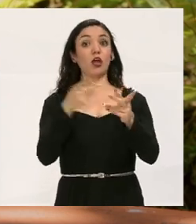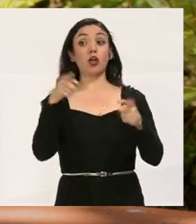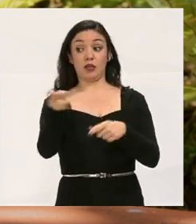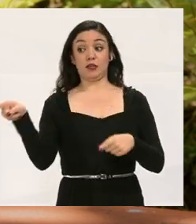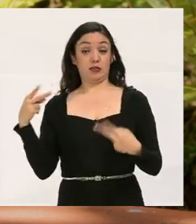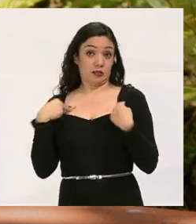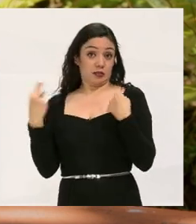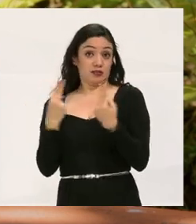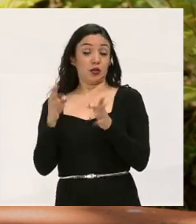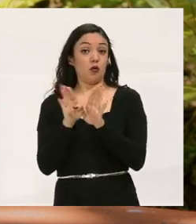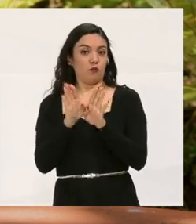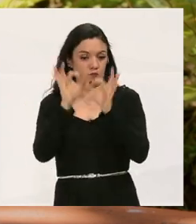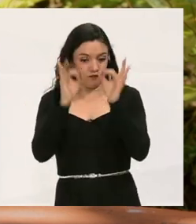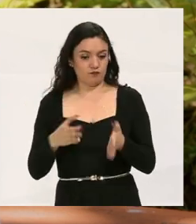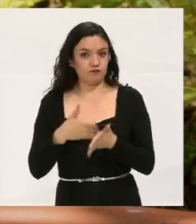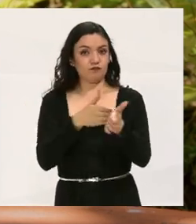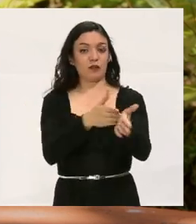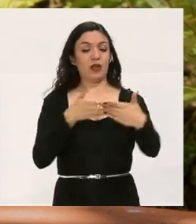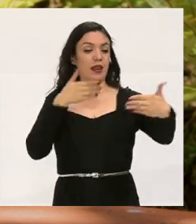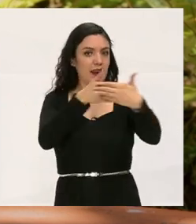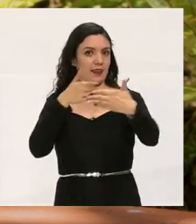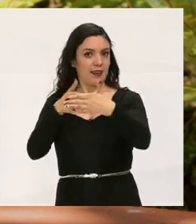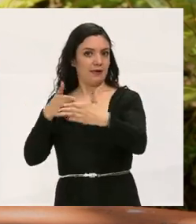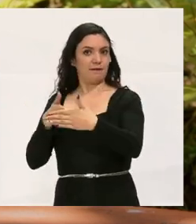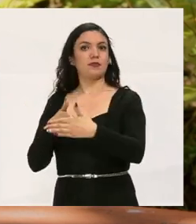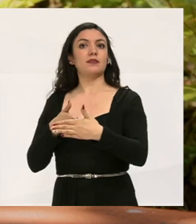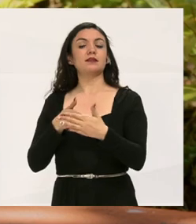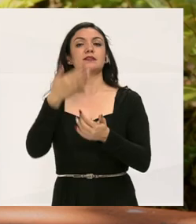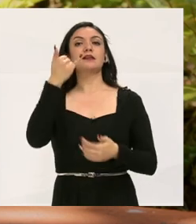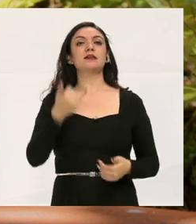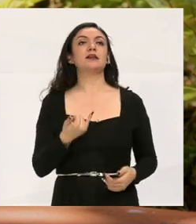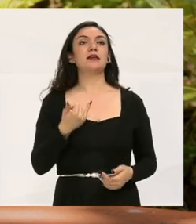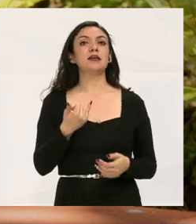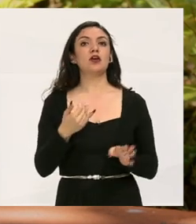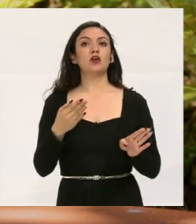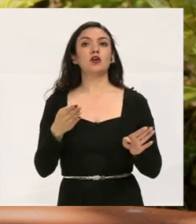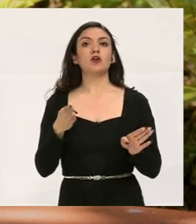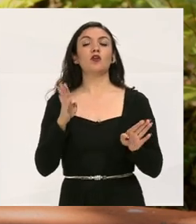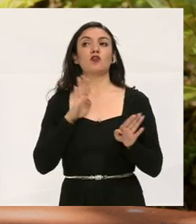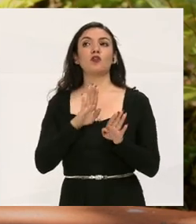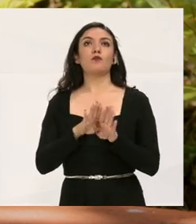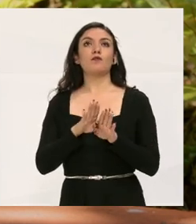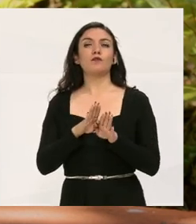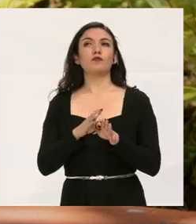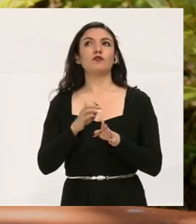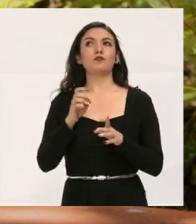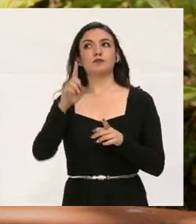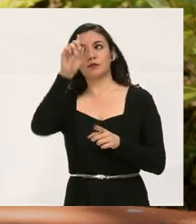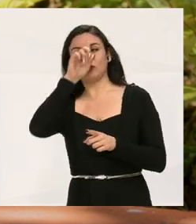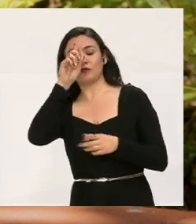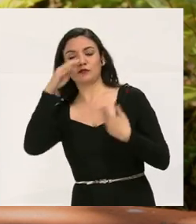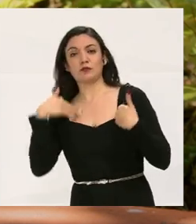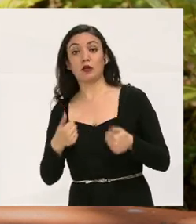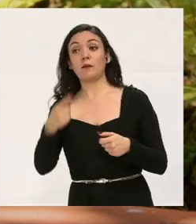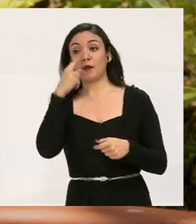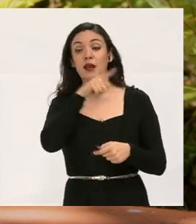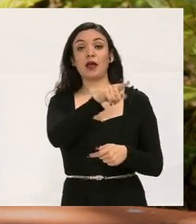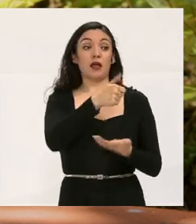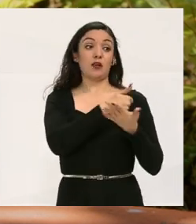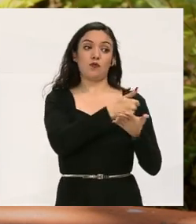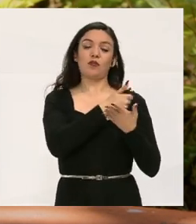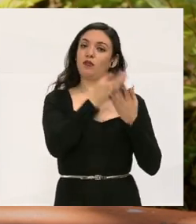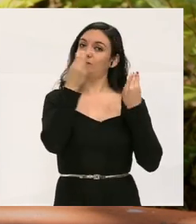Entonces ellos lo que necesitan es disciplina, límites y consecuencias. Es lo que a nosotros